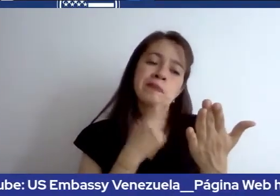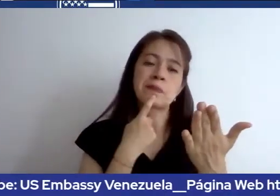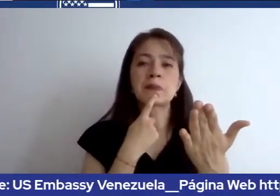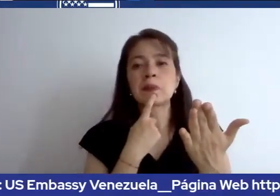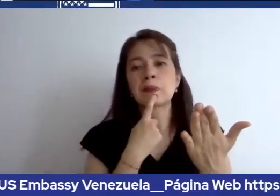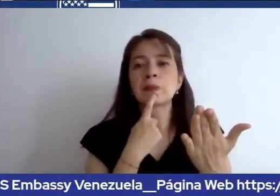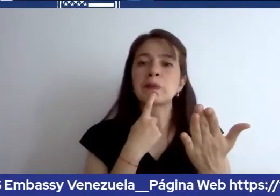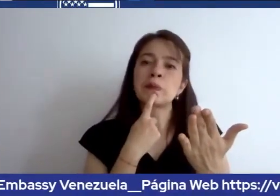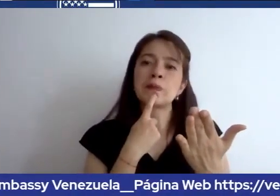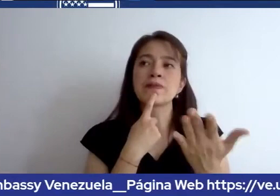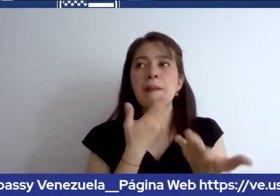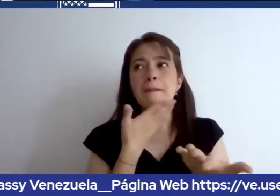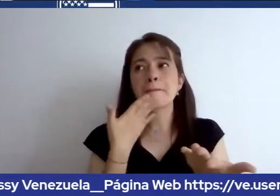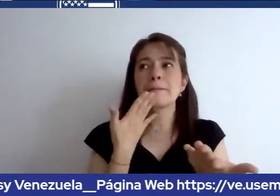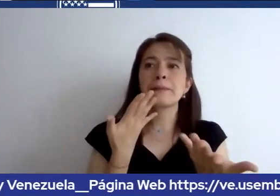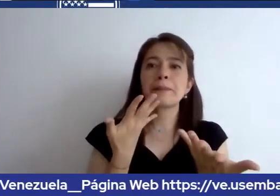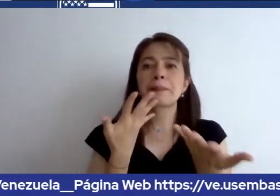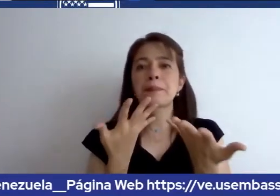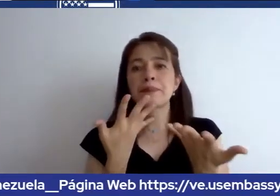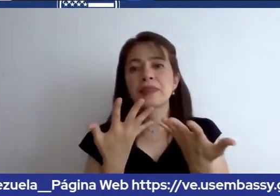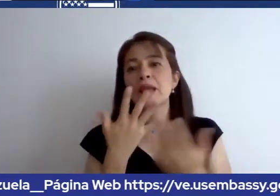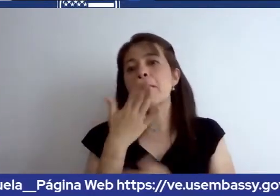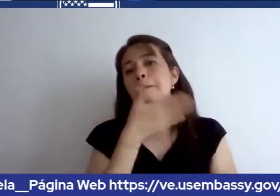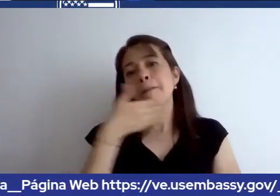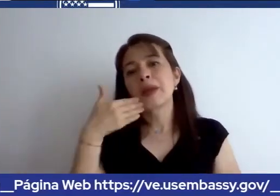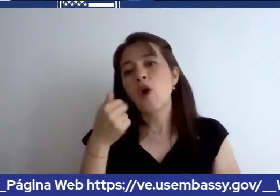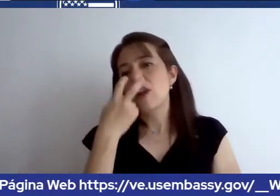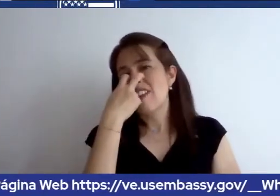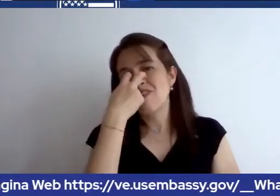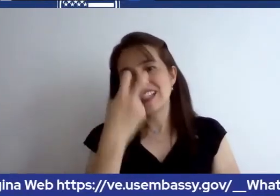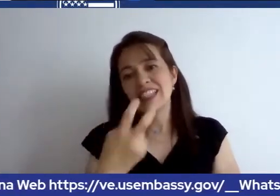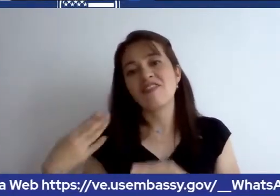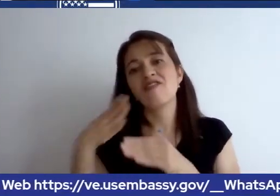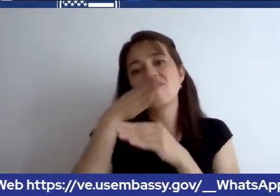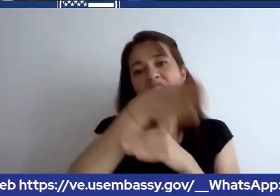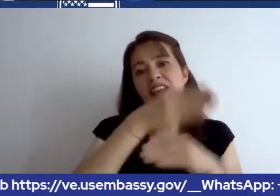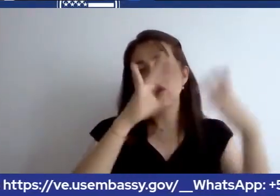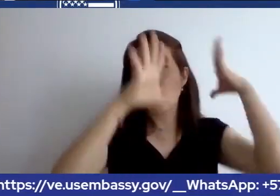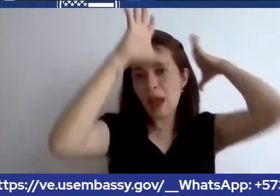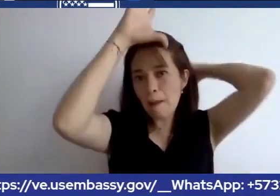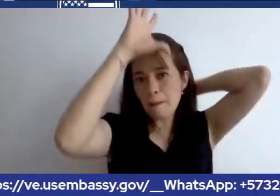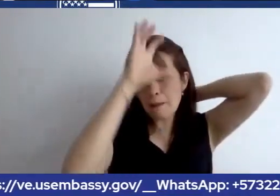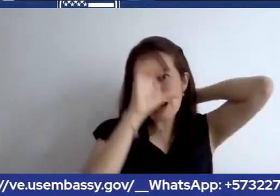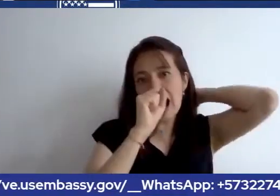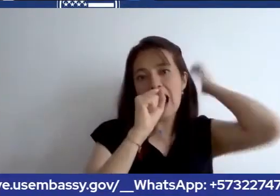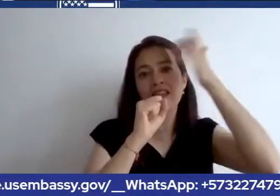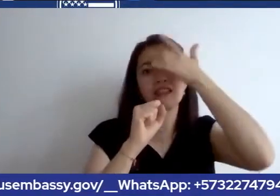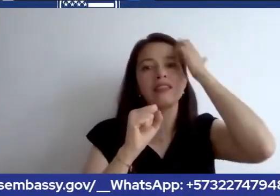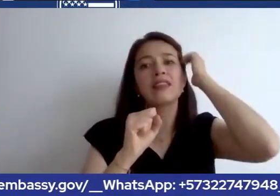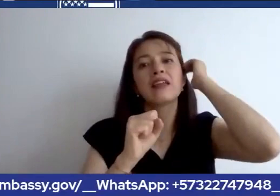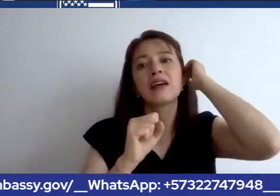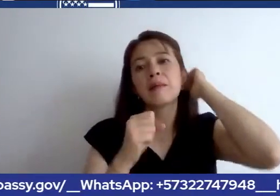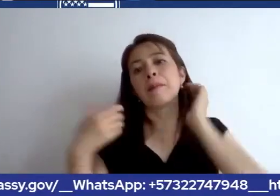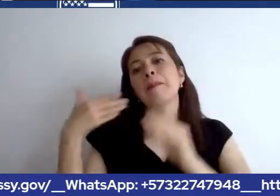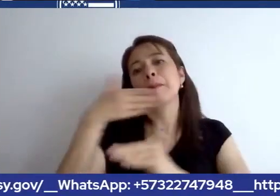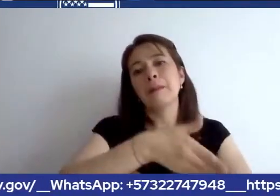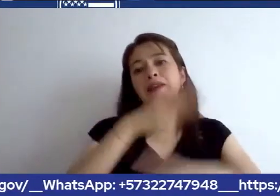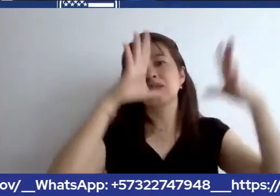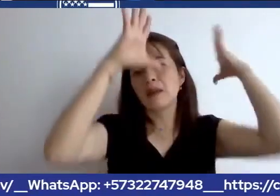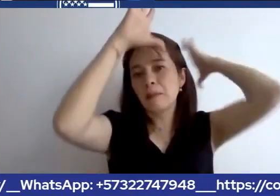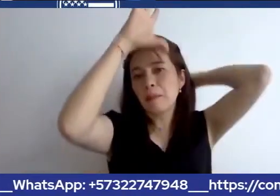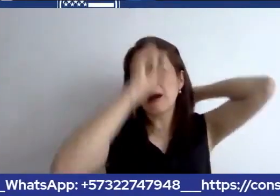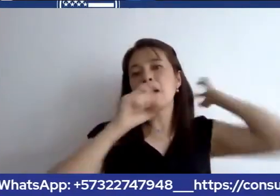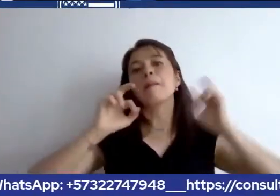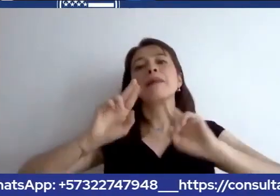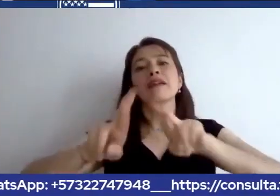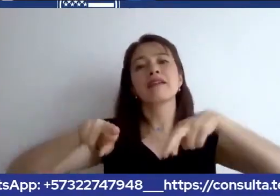visita a una embajada o un consulado para renovar